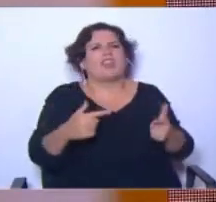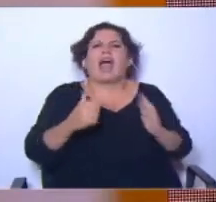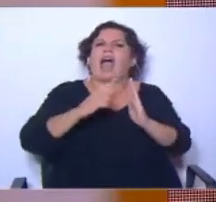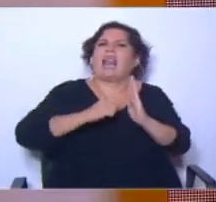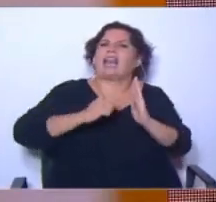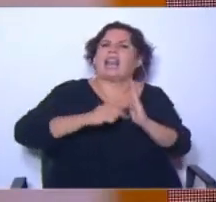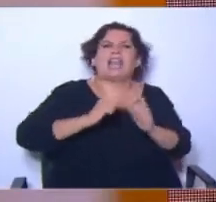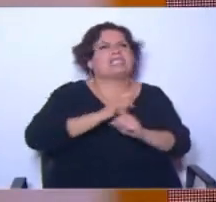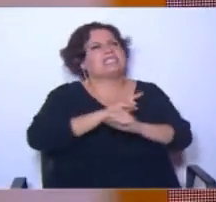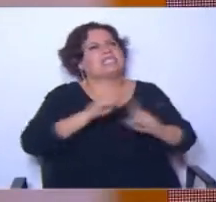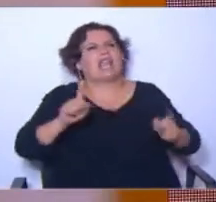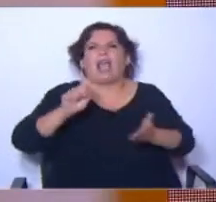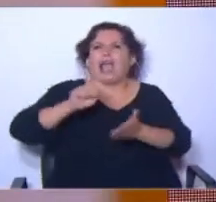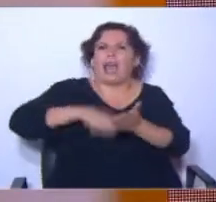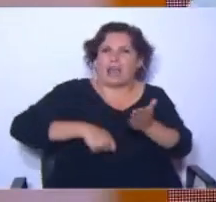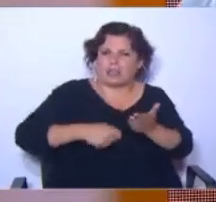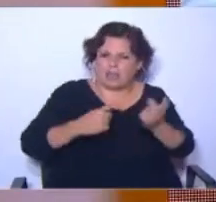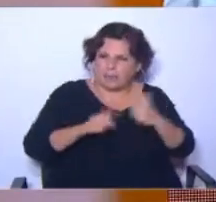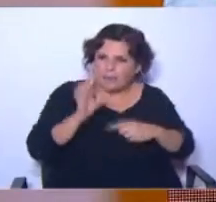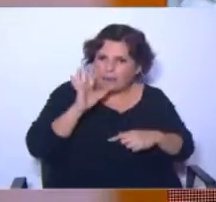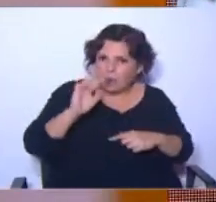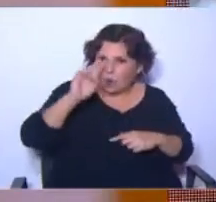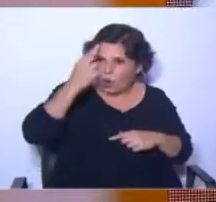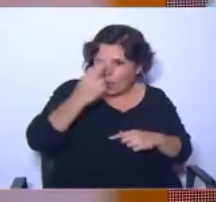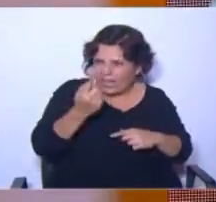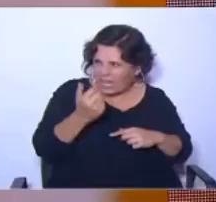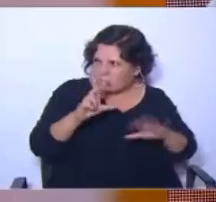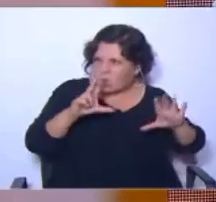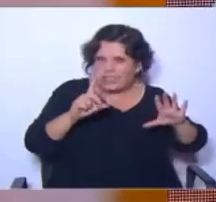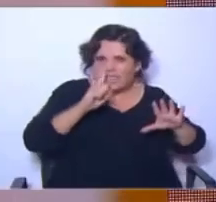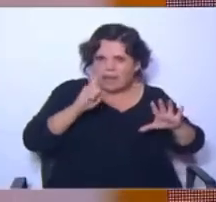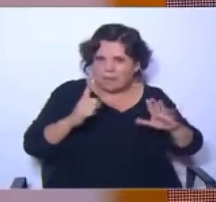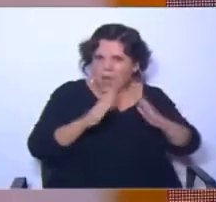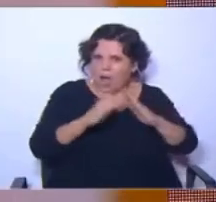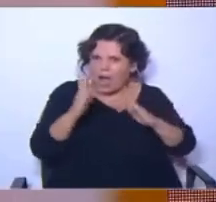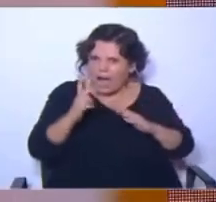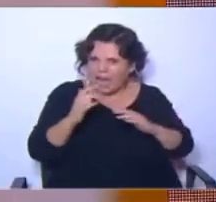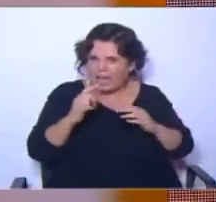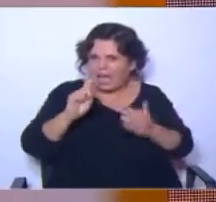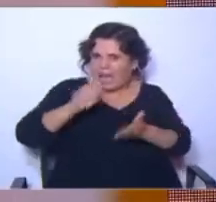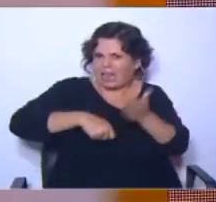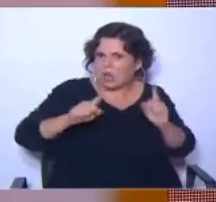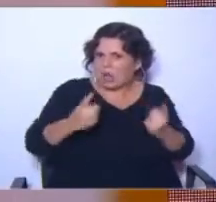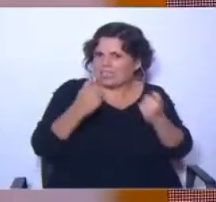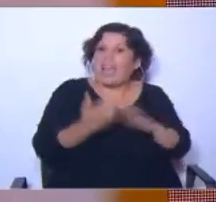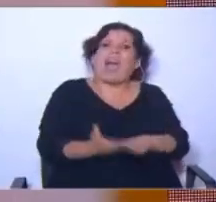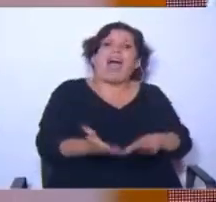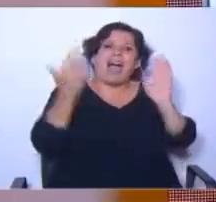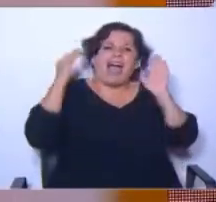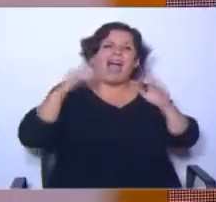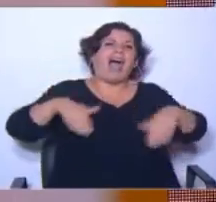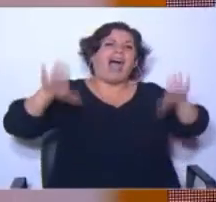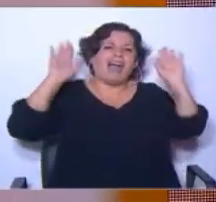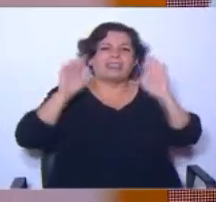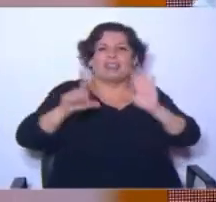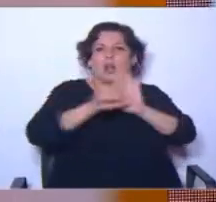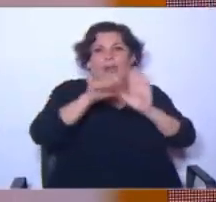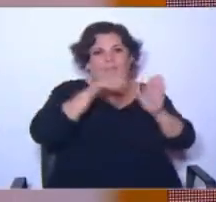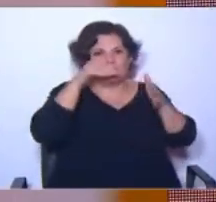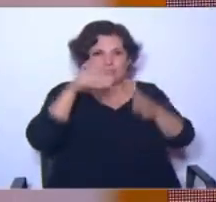garantía, cuando en Uruguay cerca de 80.000 hogares se alquilaban sin garantía previo a la LUC. Es más,